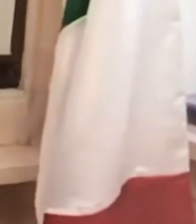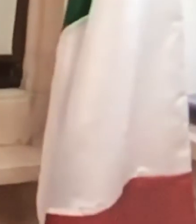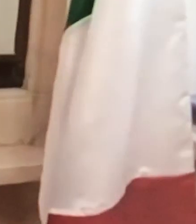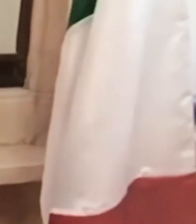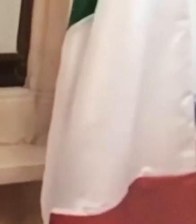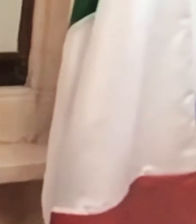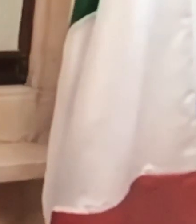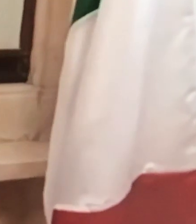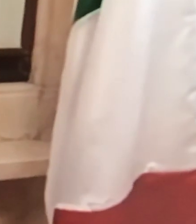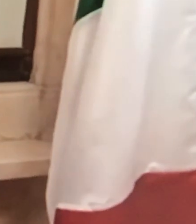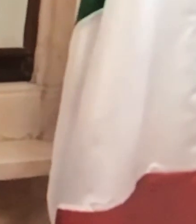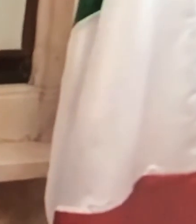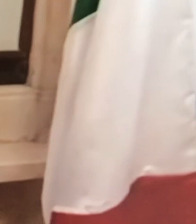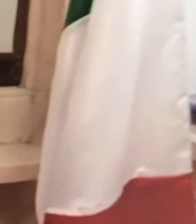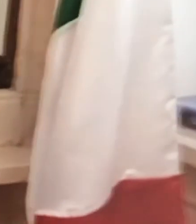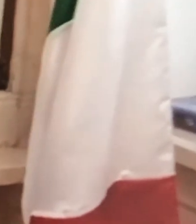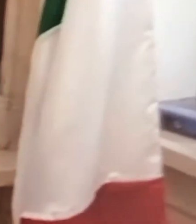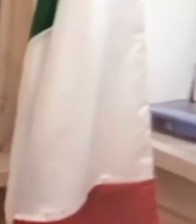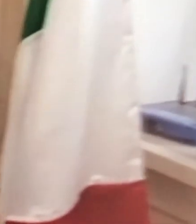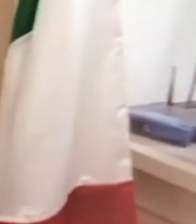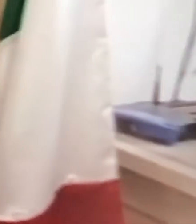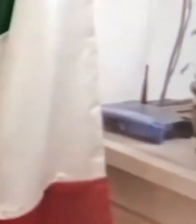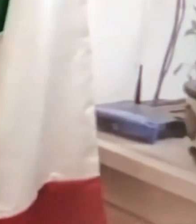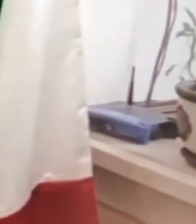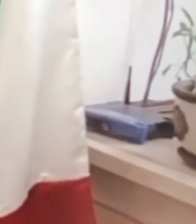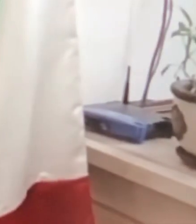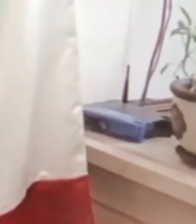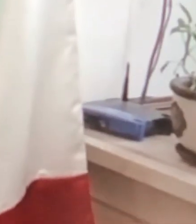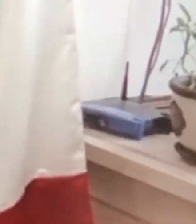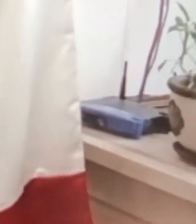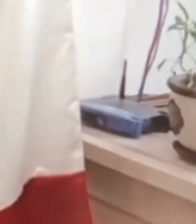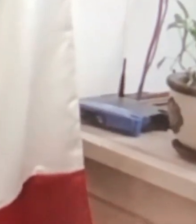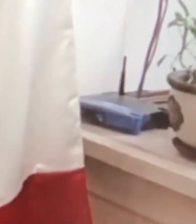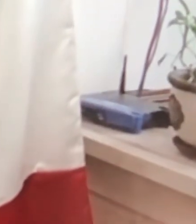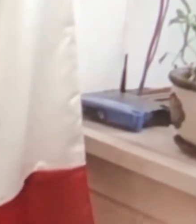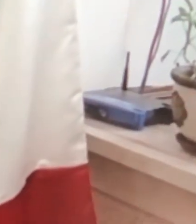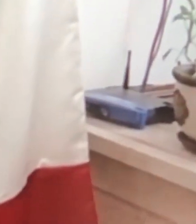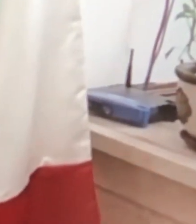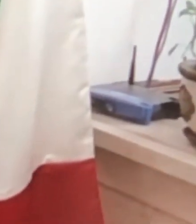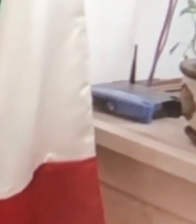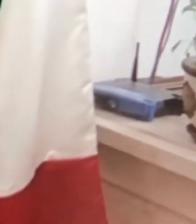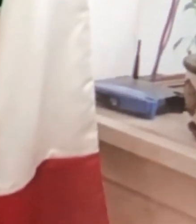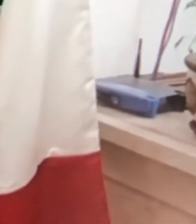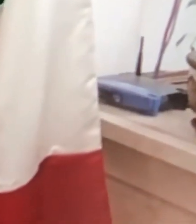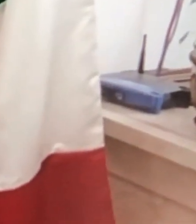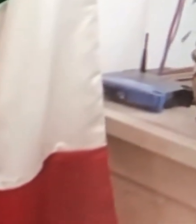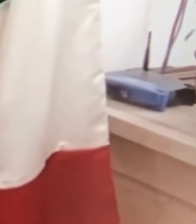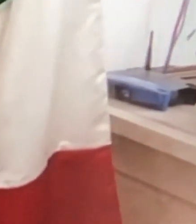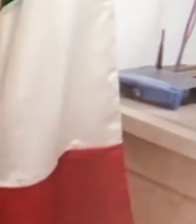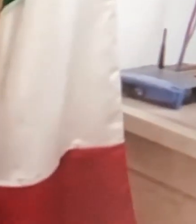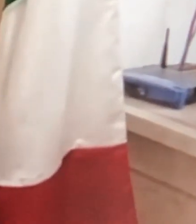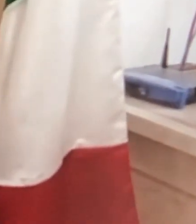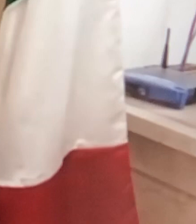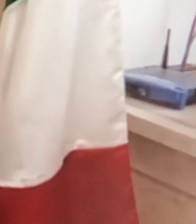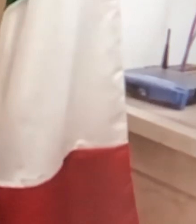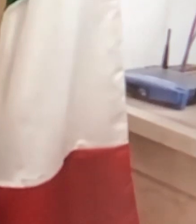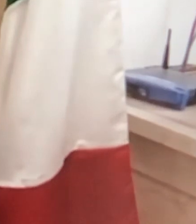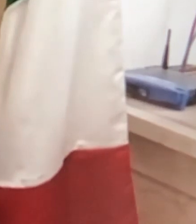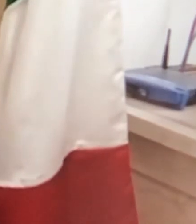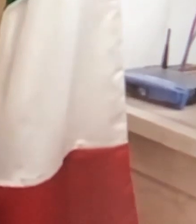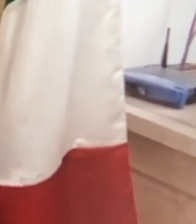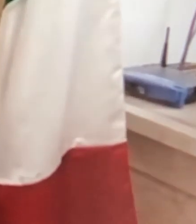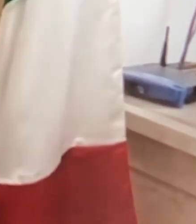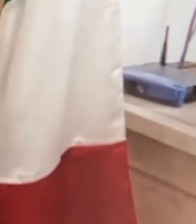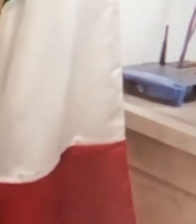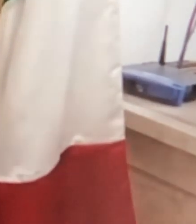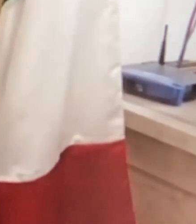Tengo tres años y lo que se me hace me ha hecho difícil es ver algo conmigo, conmigo, conmigo sin una